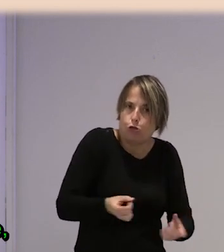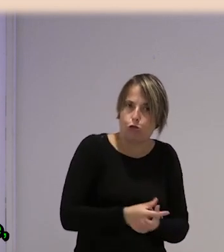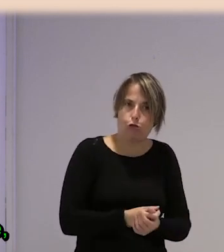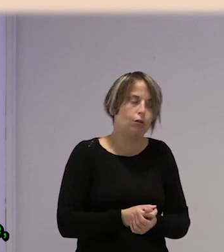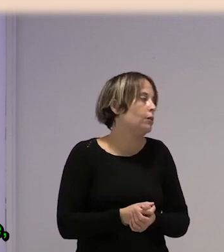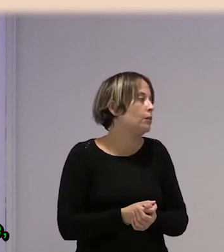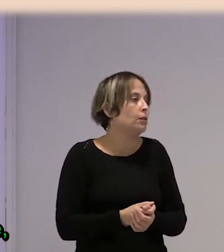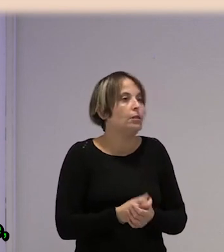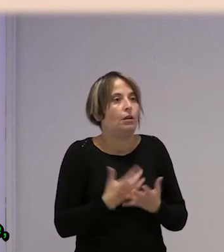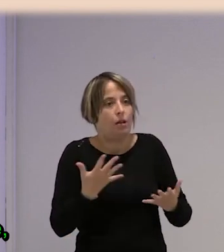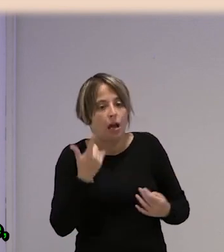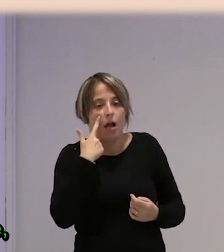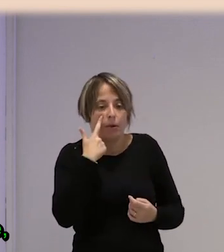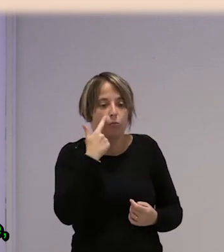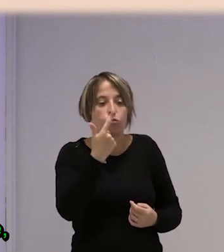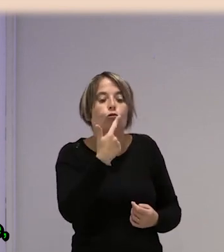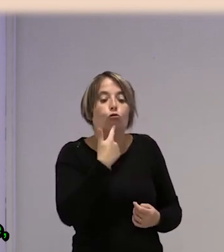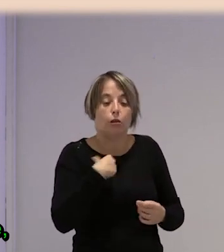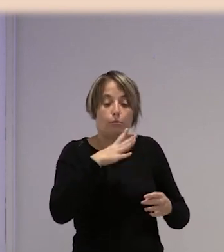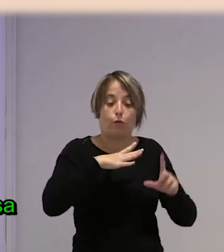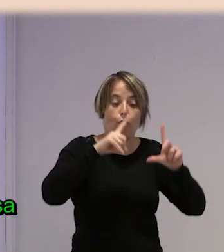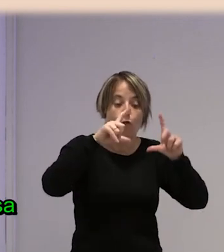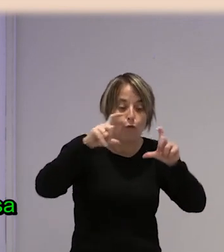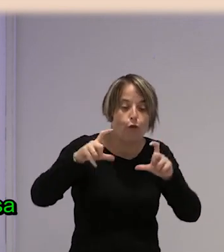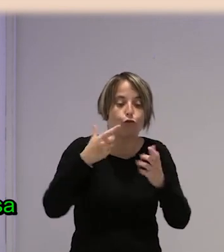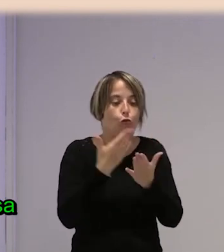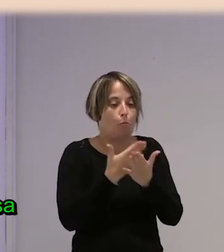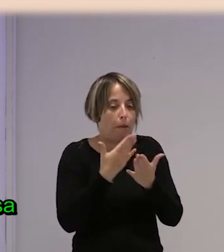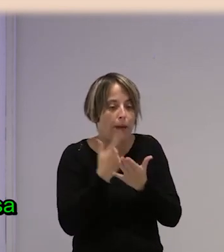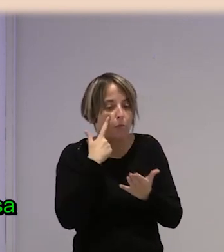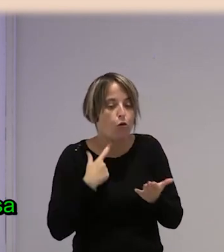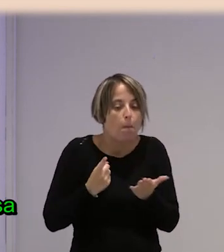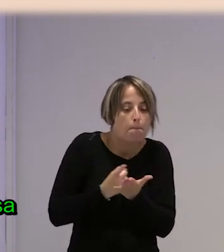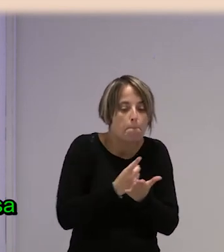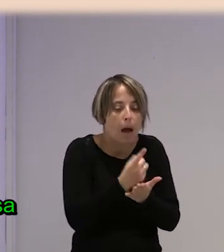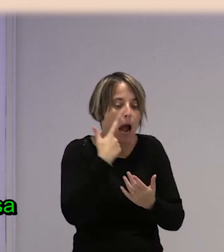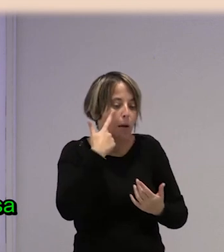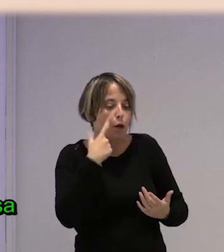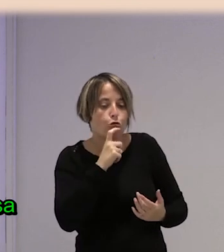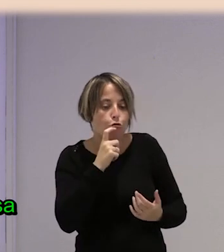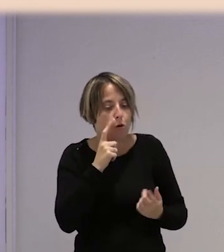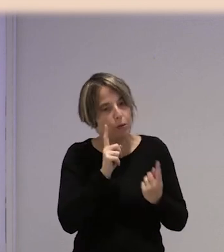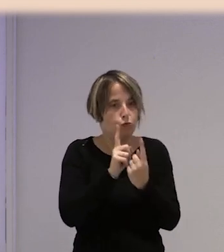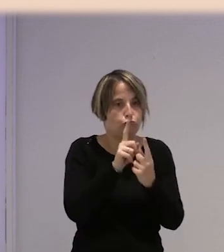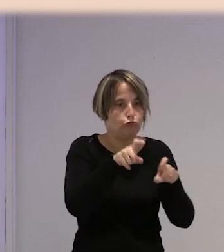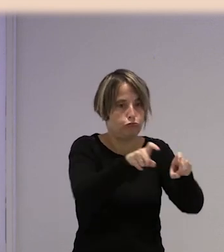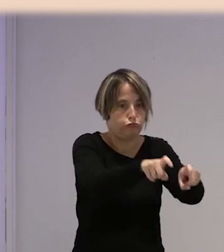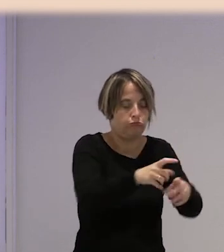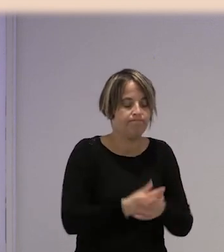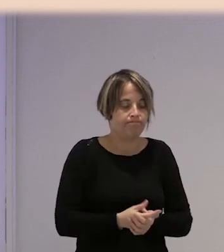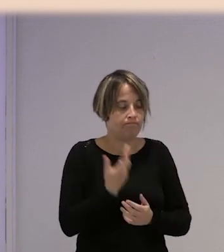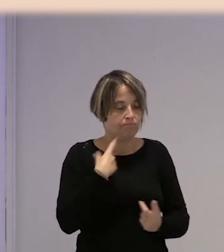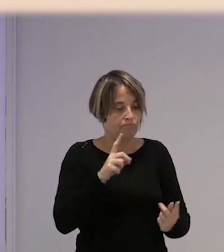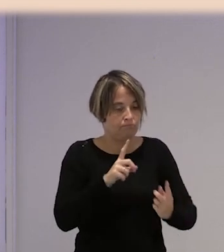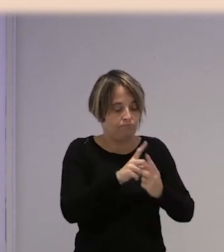Digo, bueno, pues vamos, digo, dile que te eche foto de los papeles, nos la manda y demás para más o menos saber cómo va la cosa y vamos para allá a verla. Cuando fuimos para